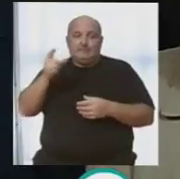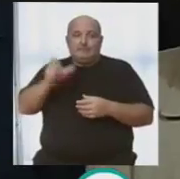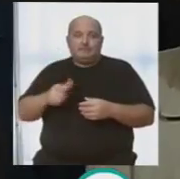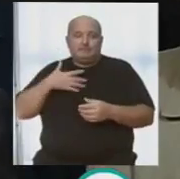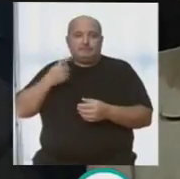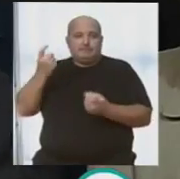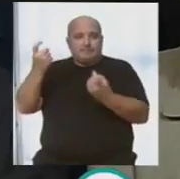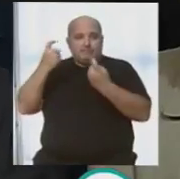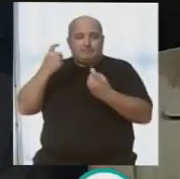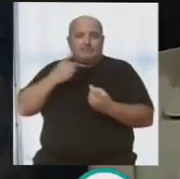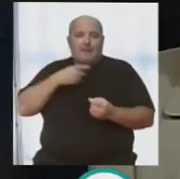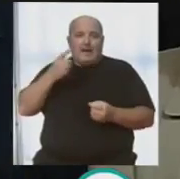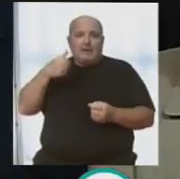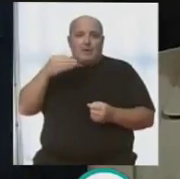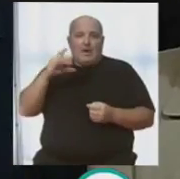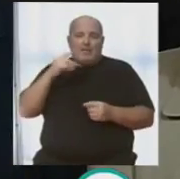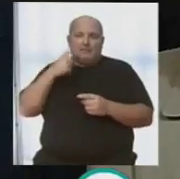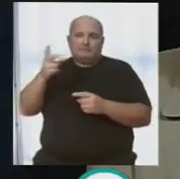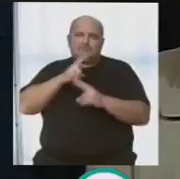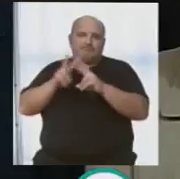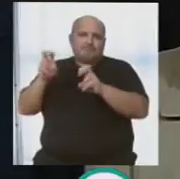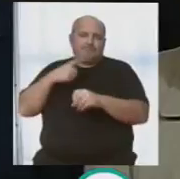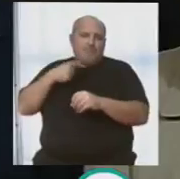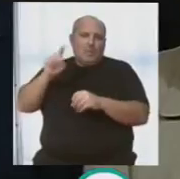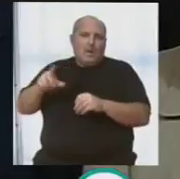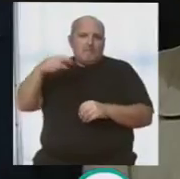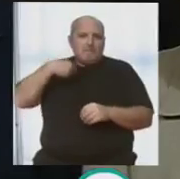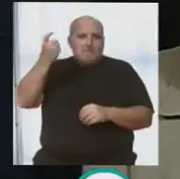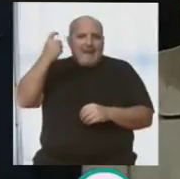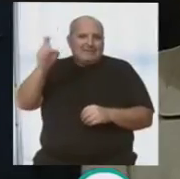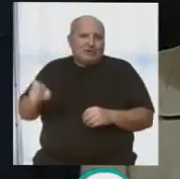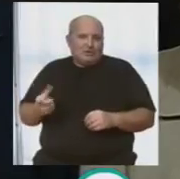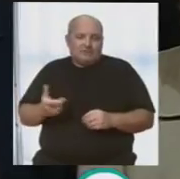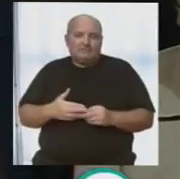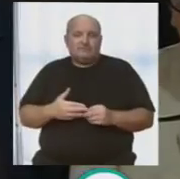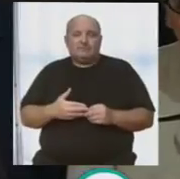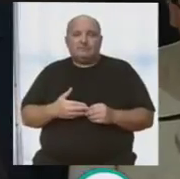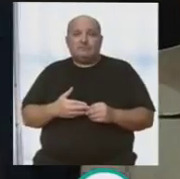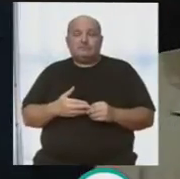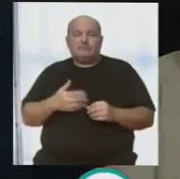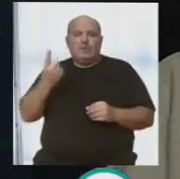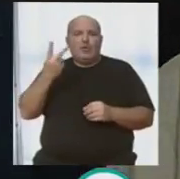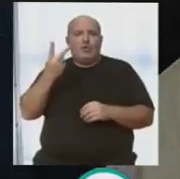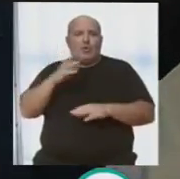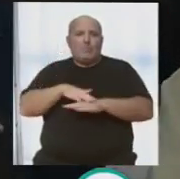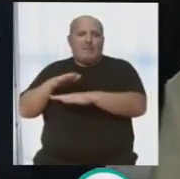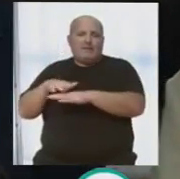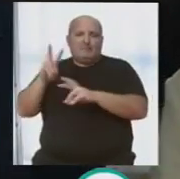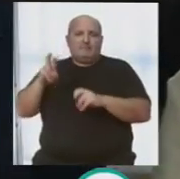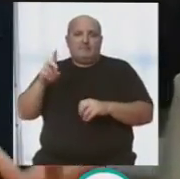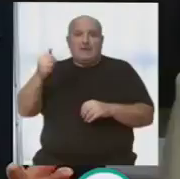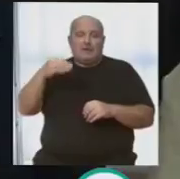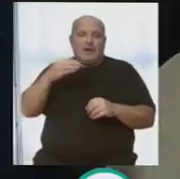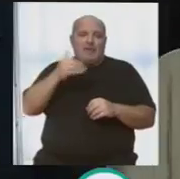de mis maestros, como es Antonio García, que siempre se lo digo, yo empecé en esto, hay dos culpables, Antonio